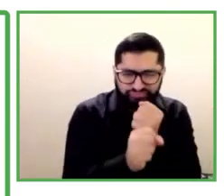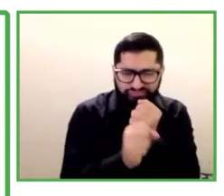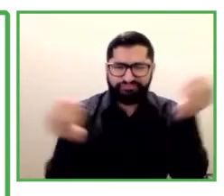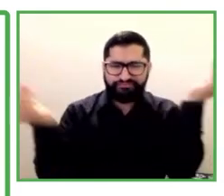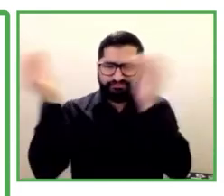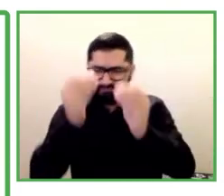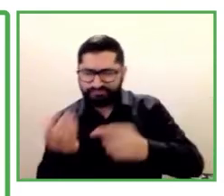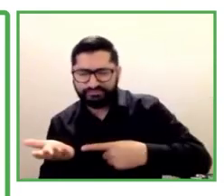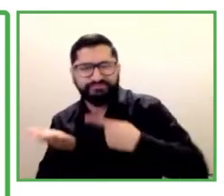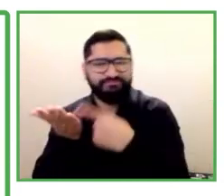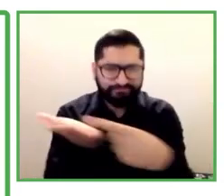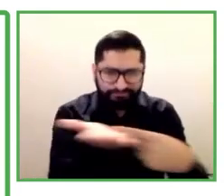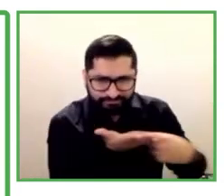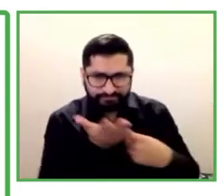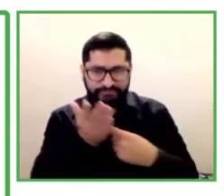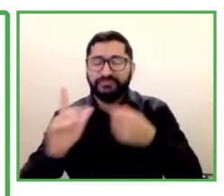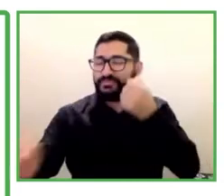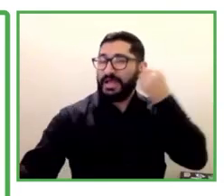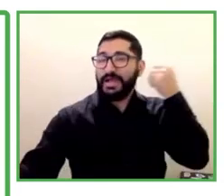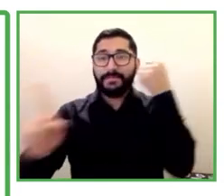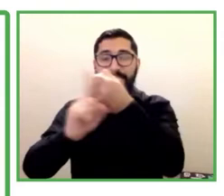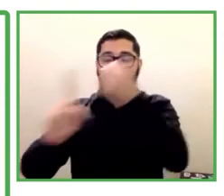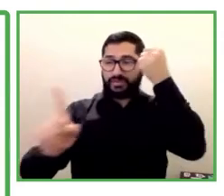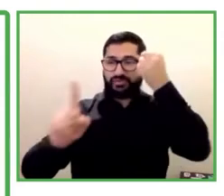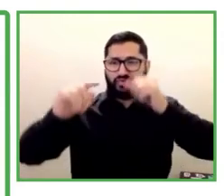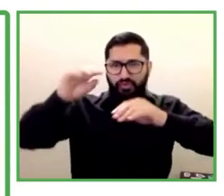de los empleados o trabajadores.